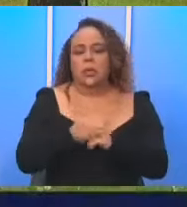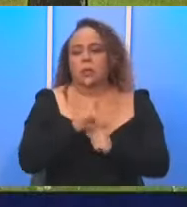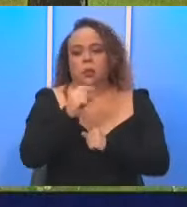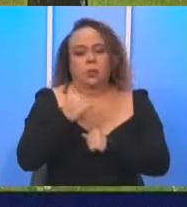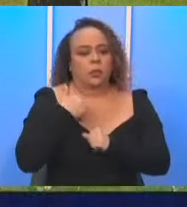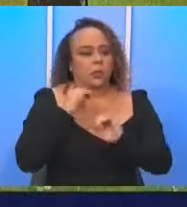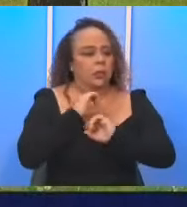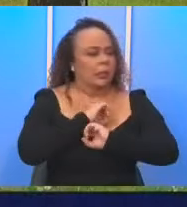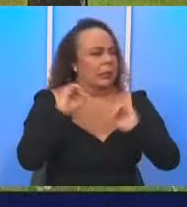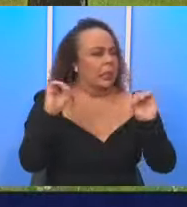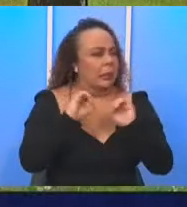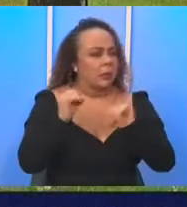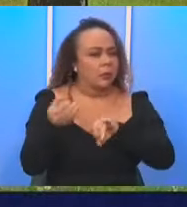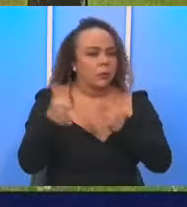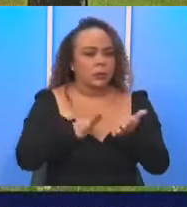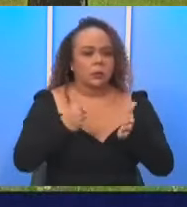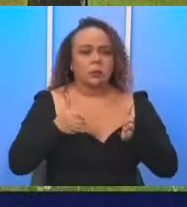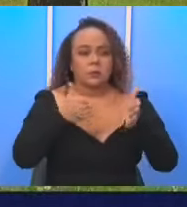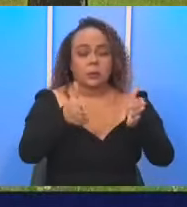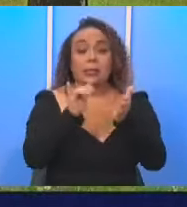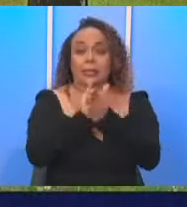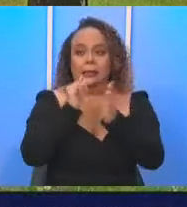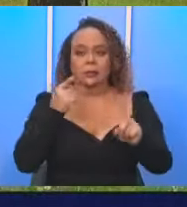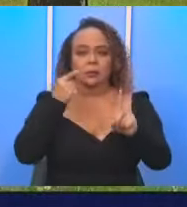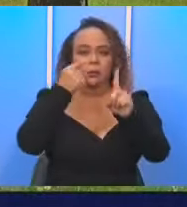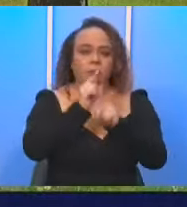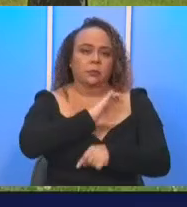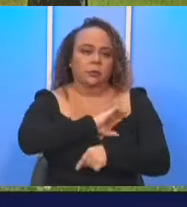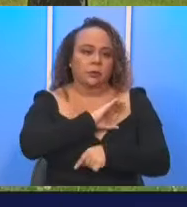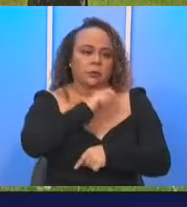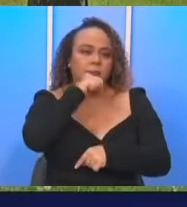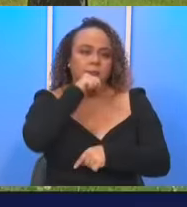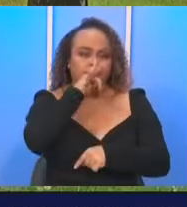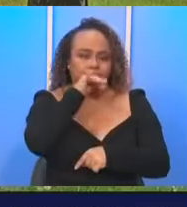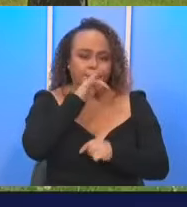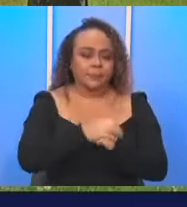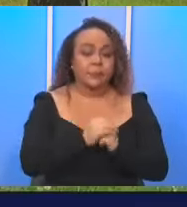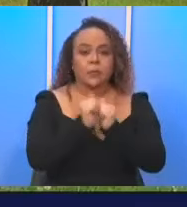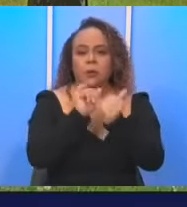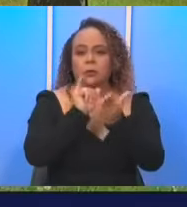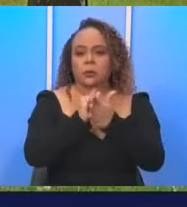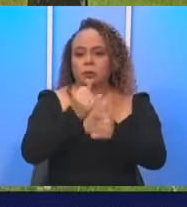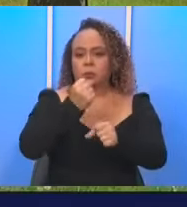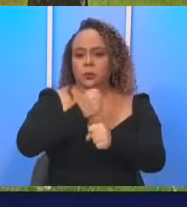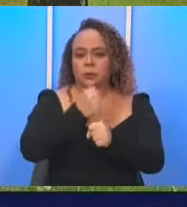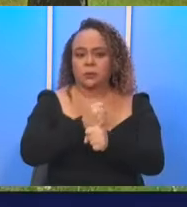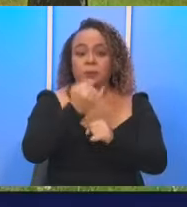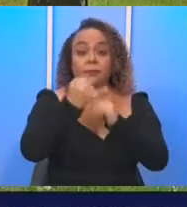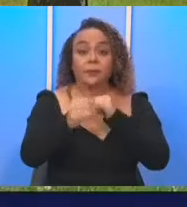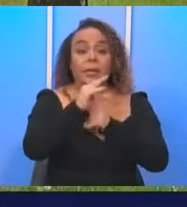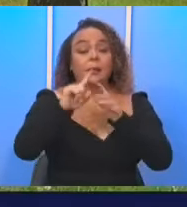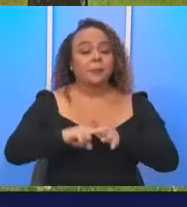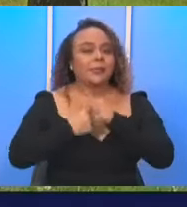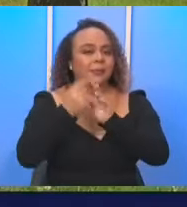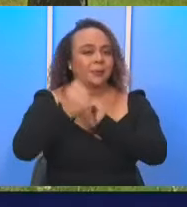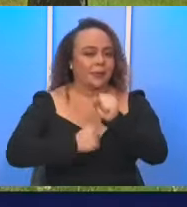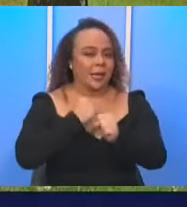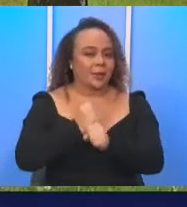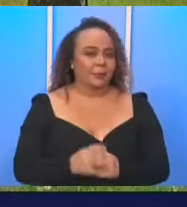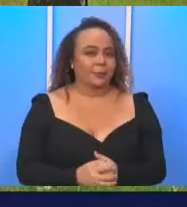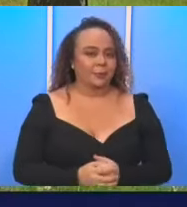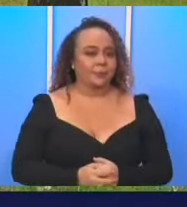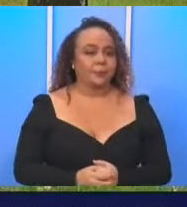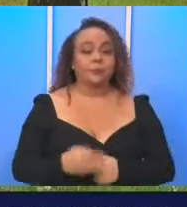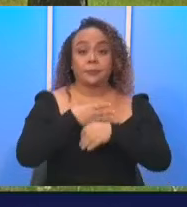no haya ni una sola muerte en carretera es lo que pretende la Policía de Tránsito con estos operativos de fin y principio de año.